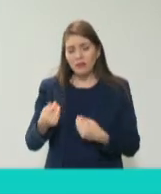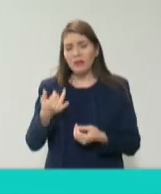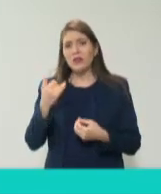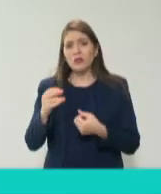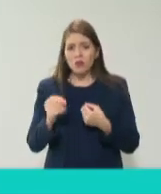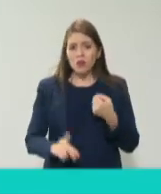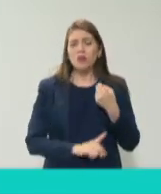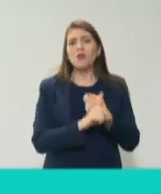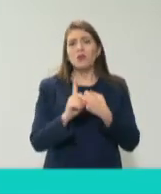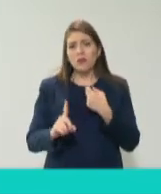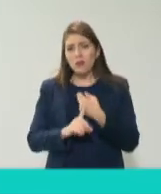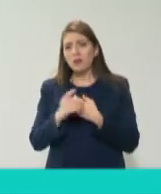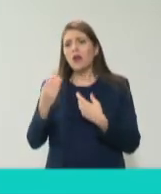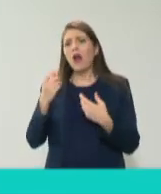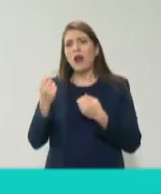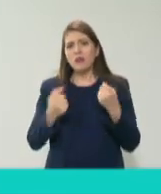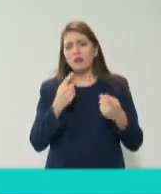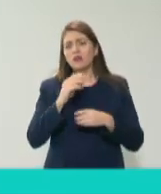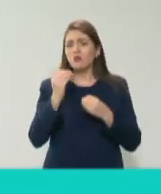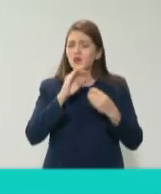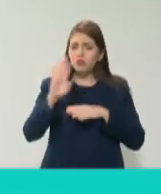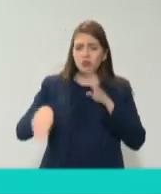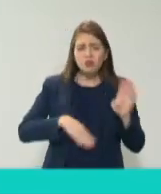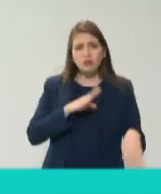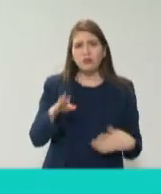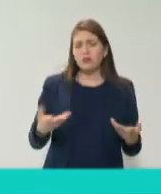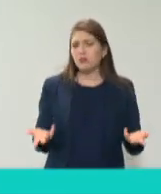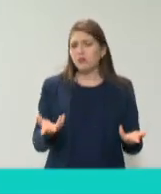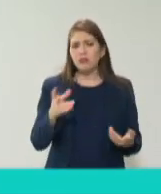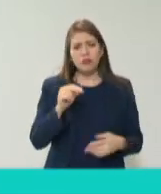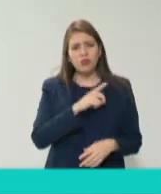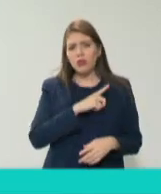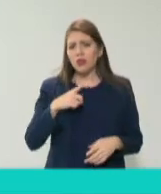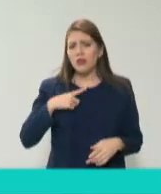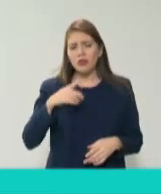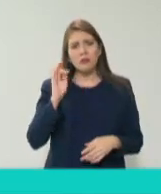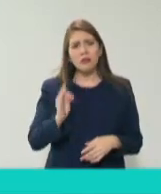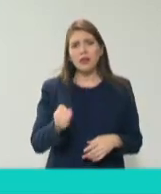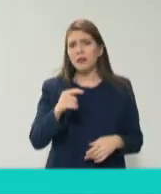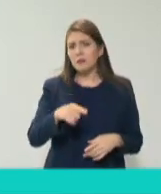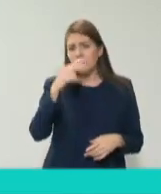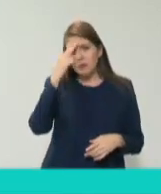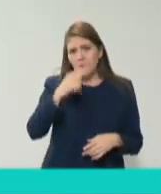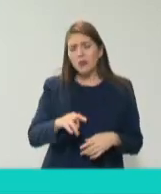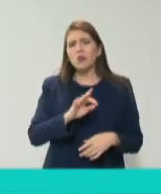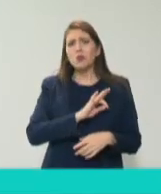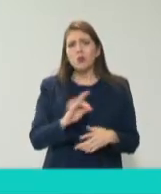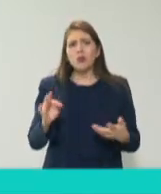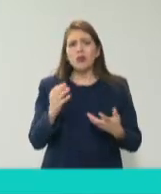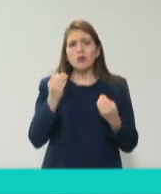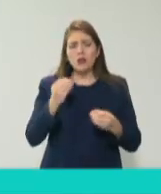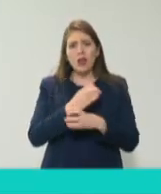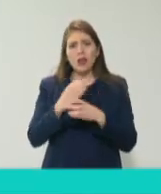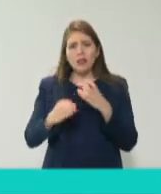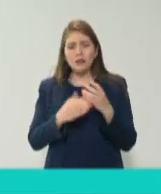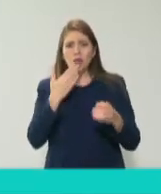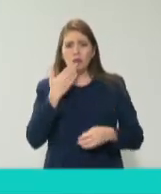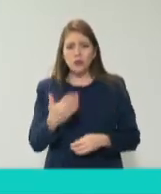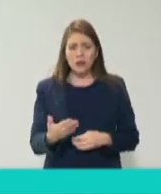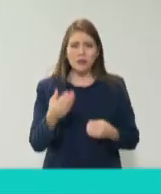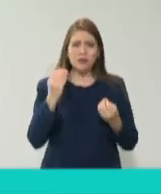es algo que es inaceptable en un país que tiene posibilidades maravillosas como México muchas gracias